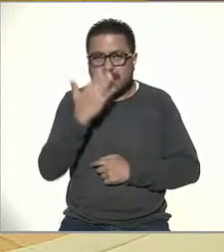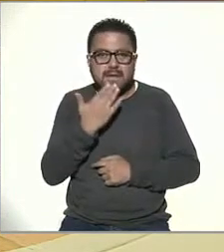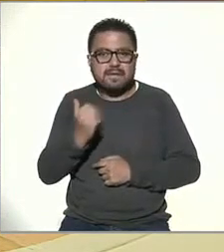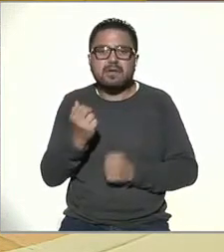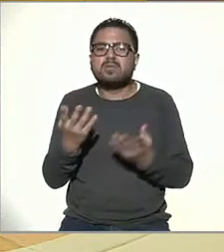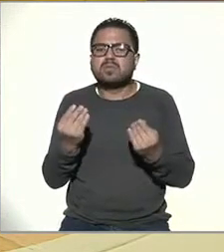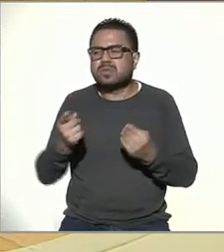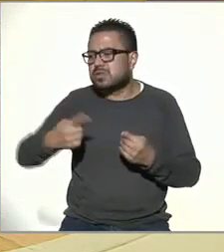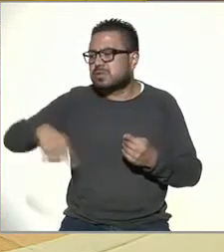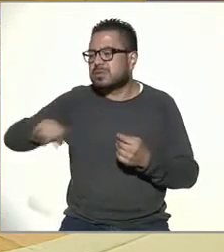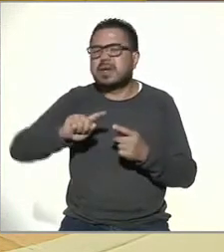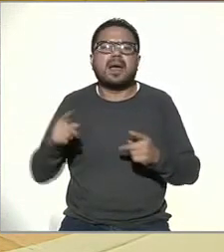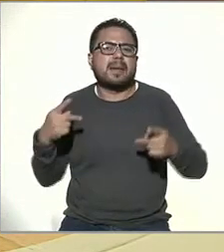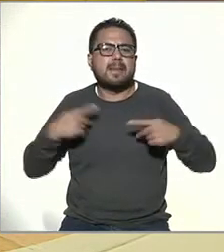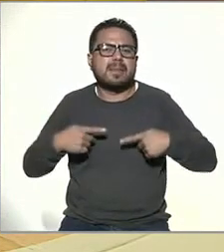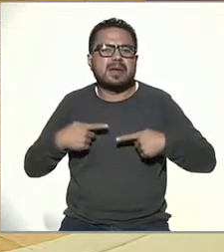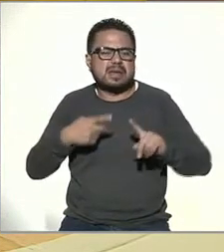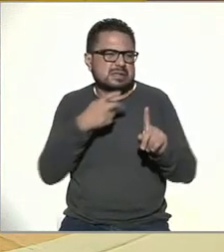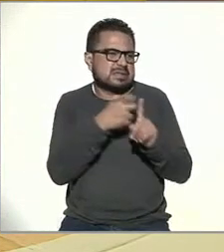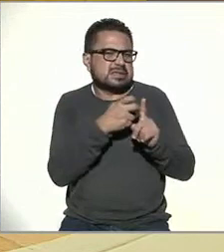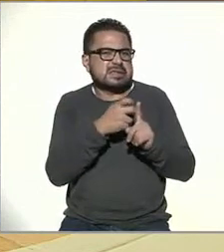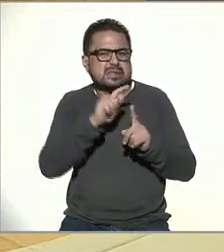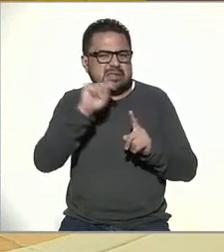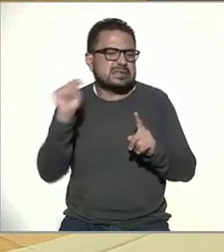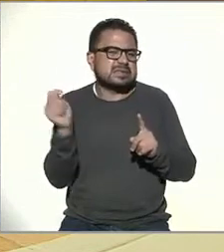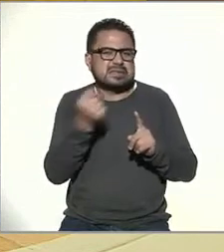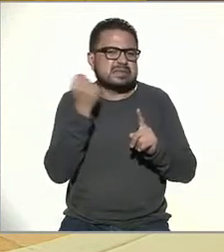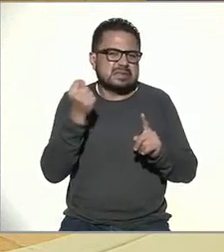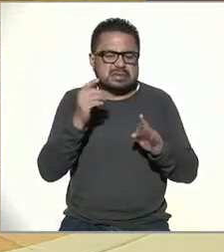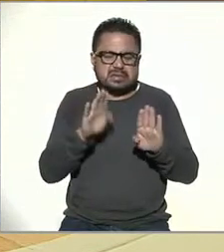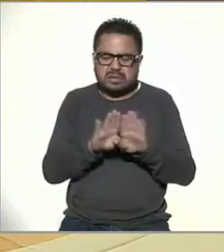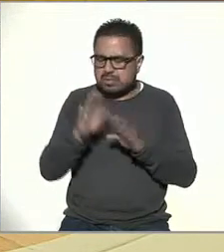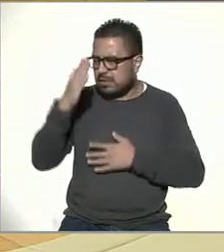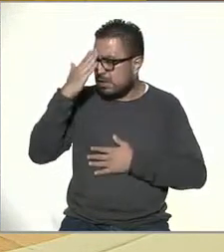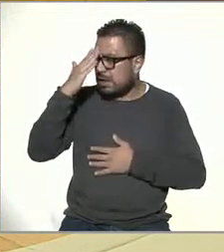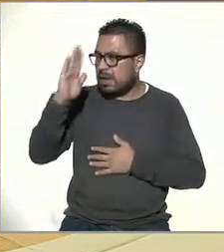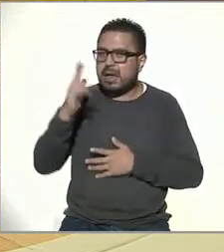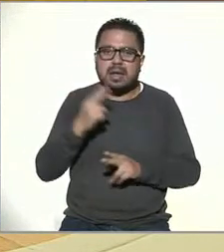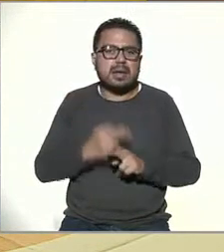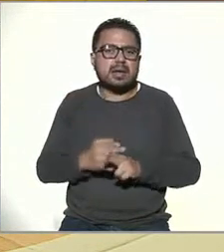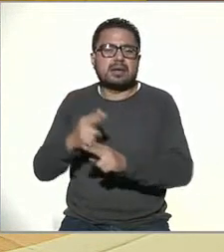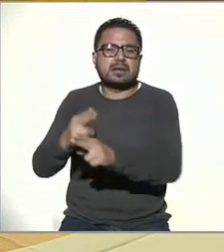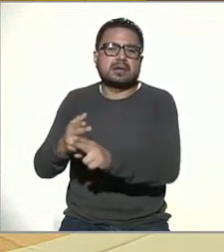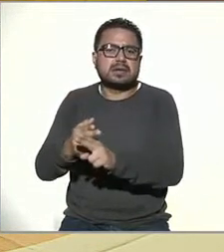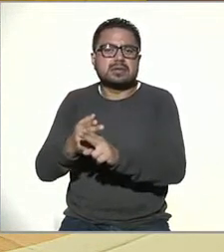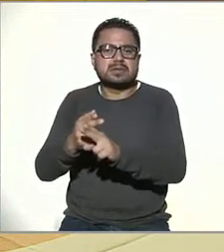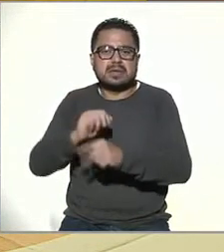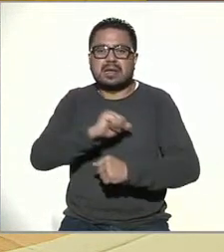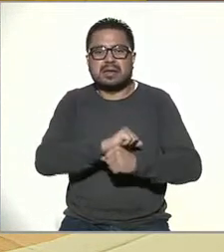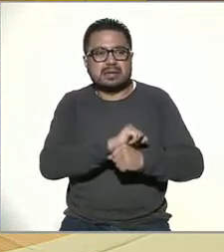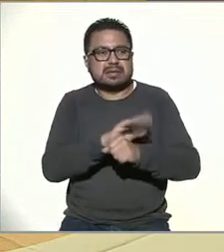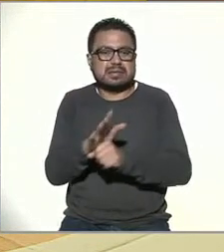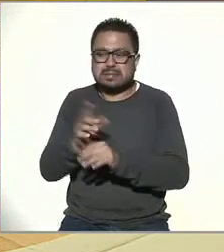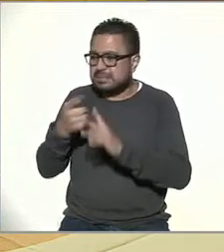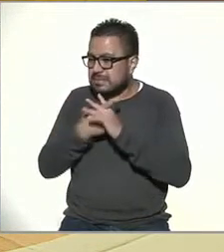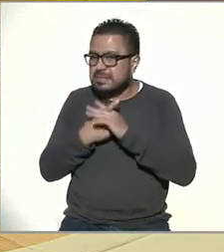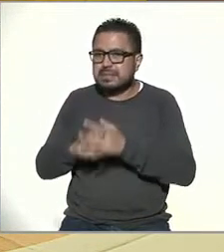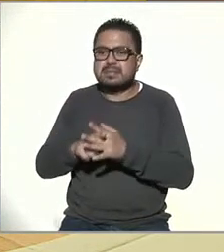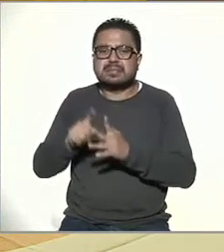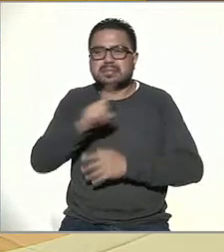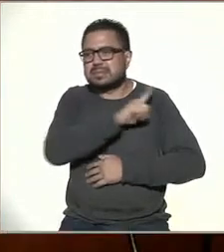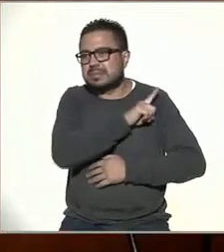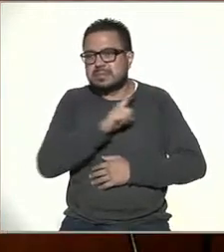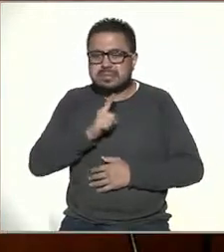muchos es una herramienta o fue una herramienta completamente desconocida hasta que llegó la pandemia y tuvieron que